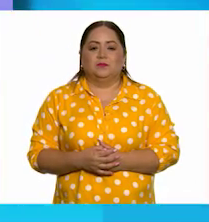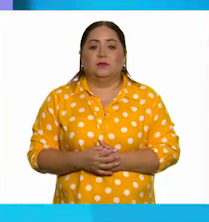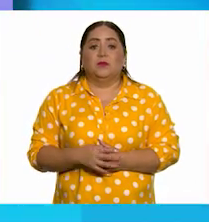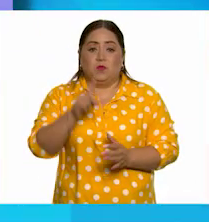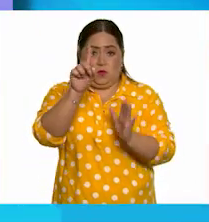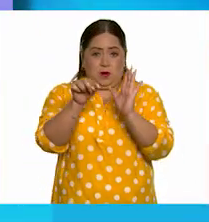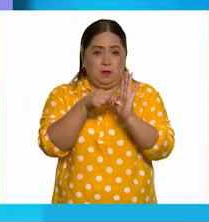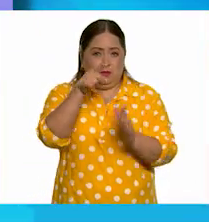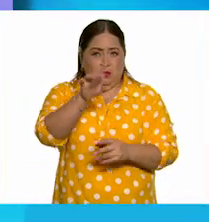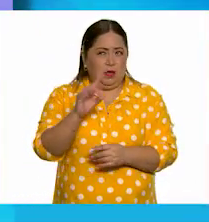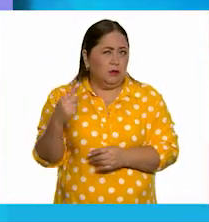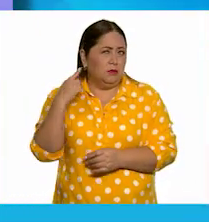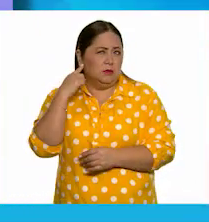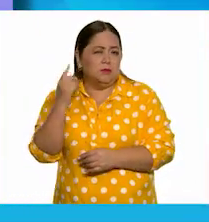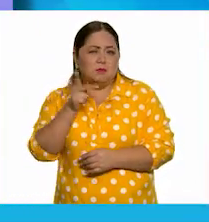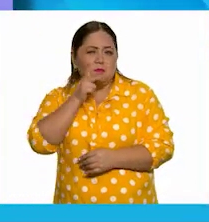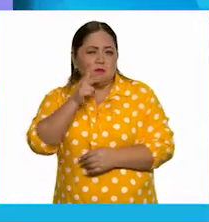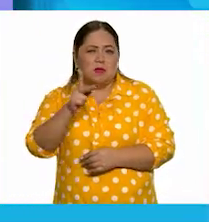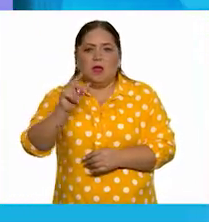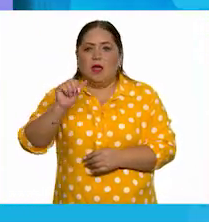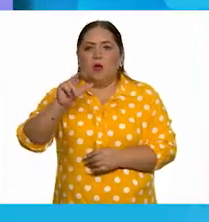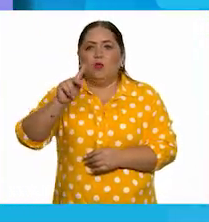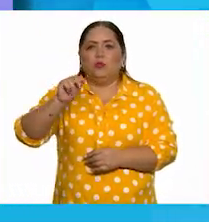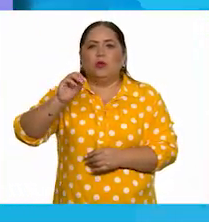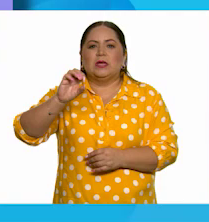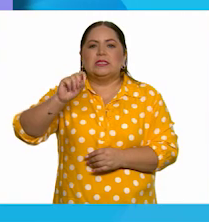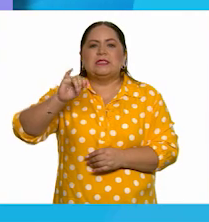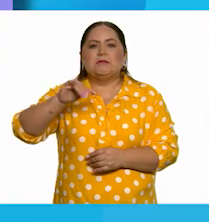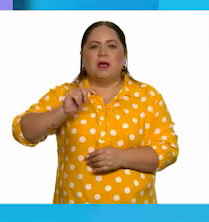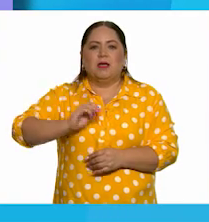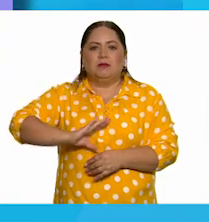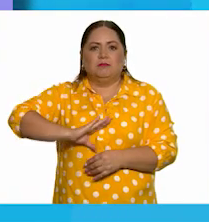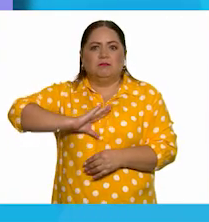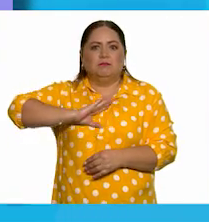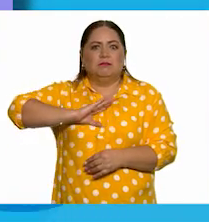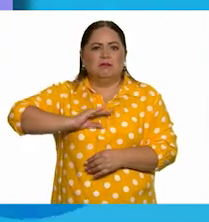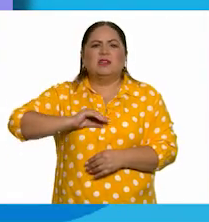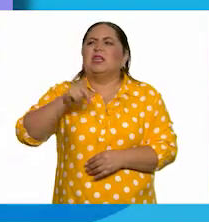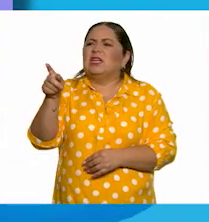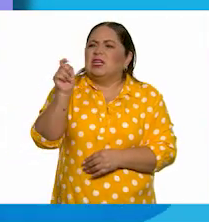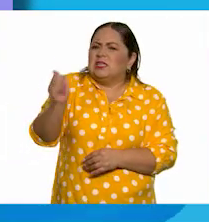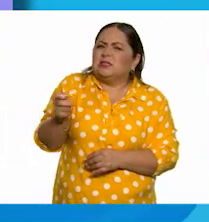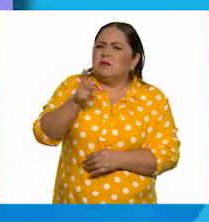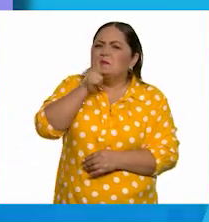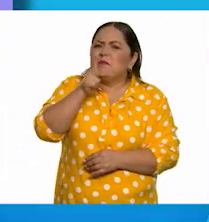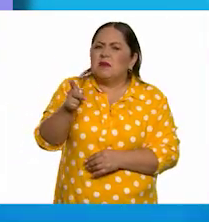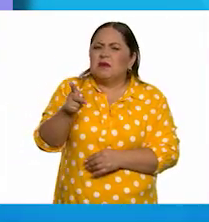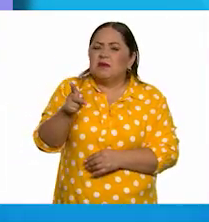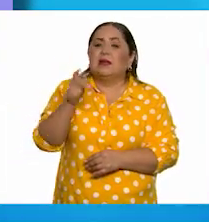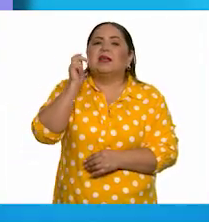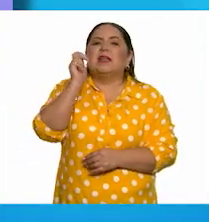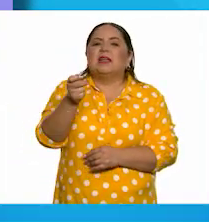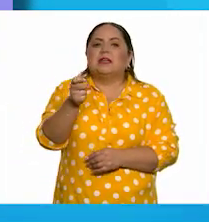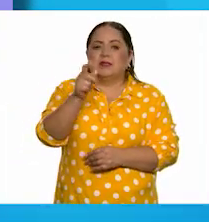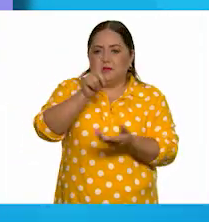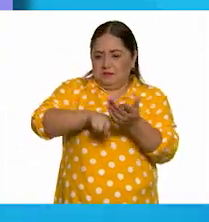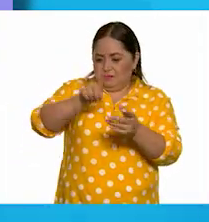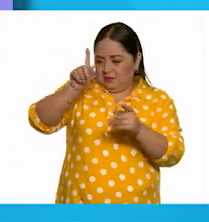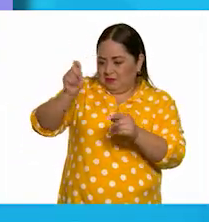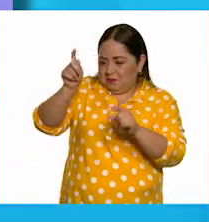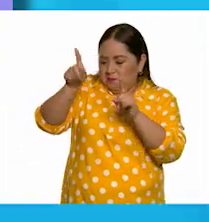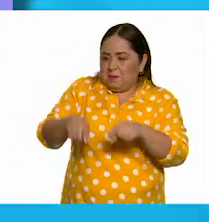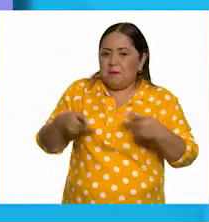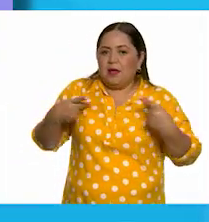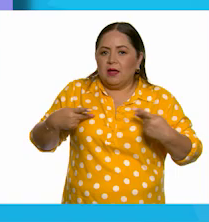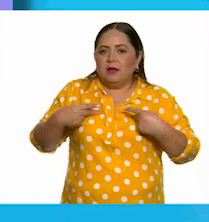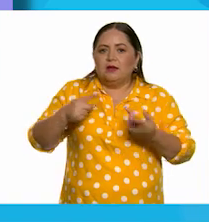¿Alguna vez has escuchado la palabra autoestima? ¿Te has preguntado qué es eso? Tiene que ver contigo y con